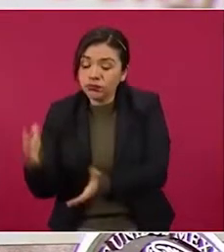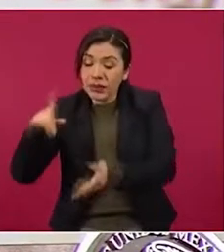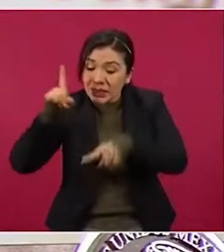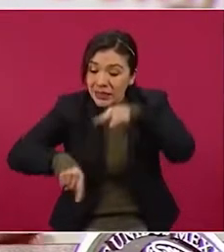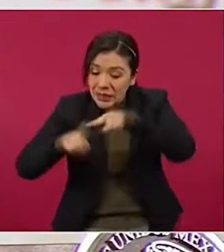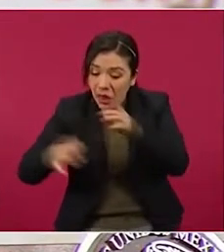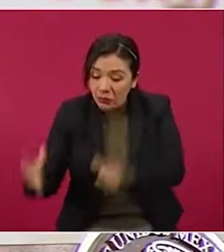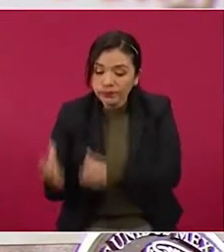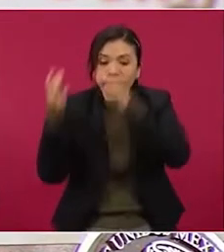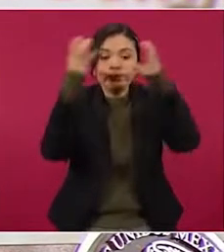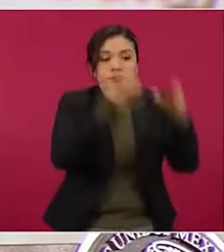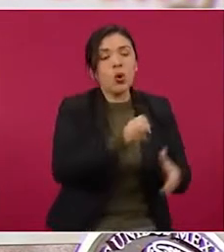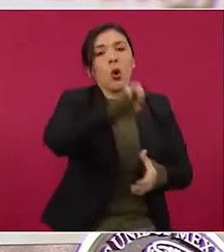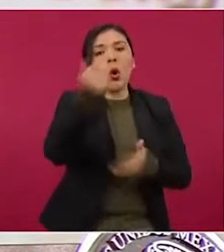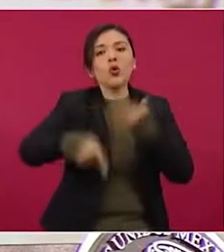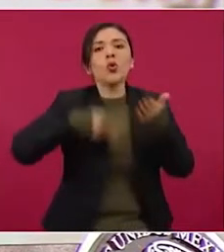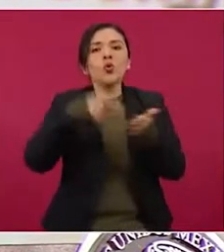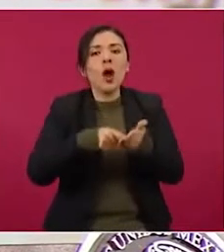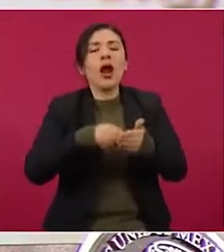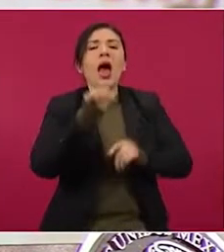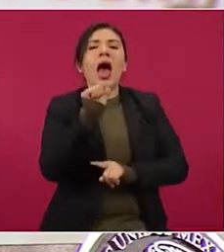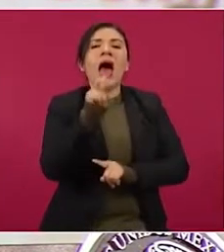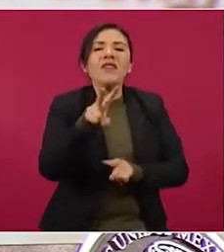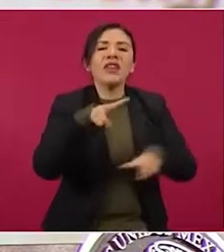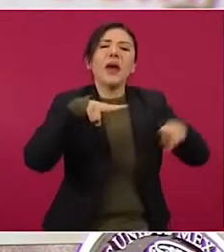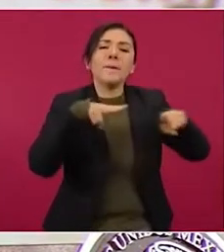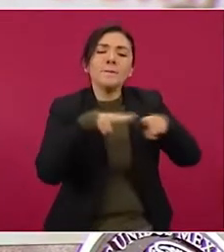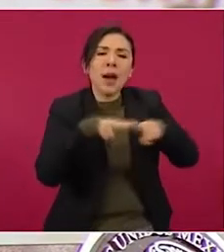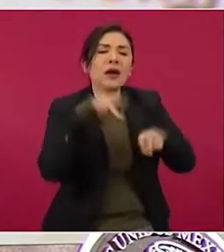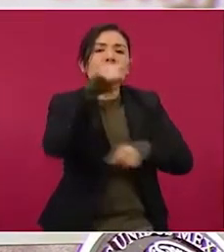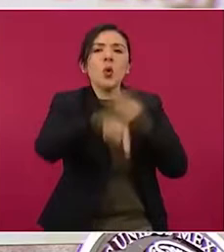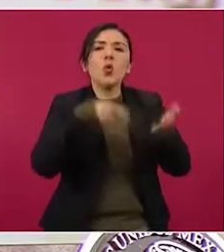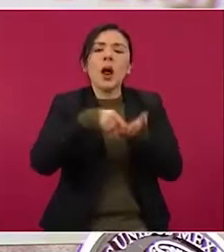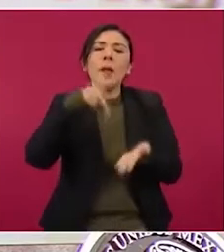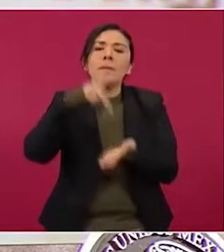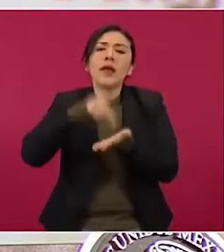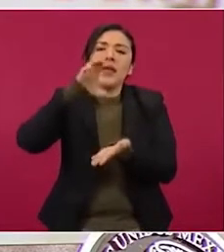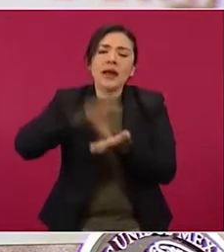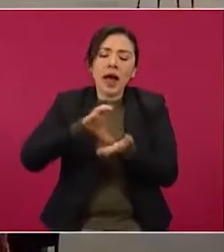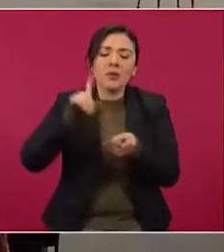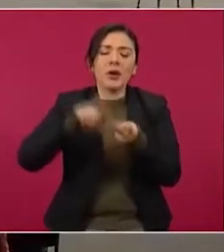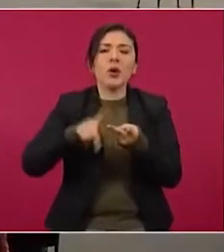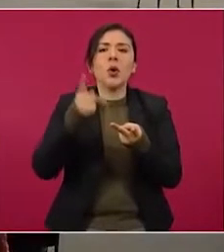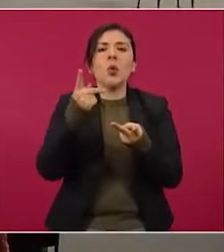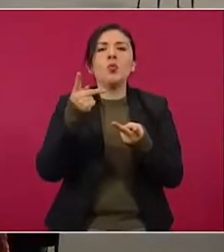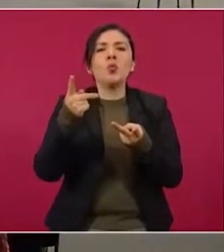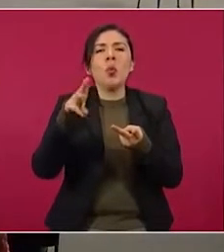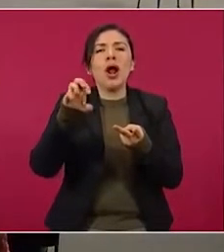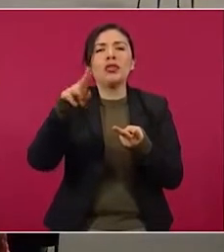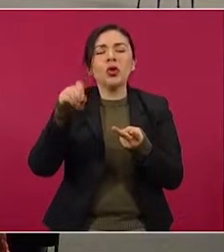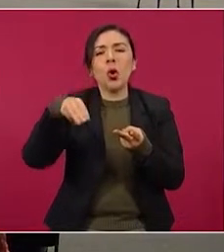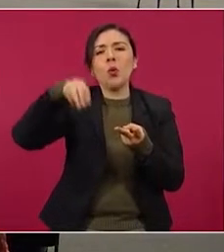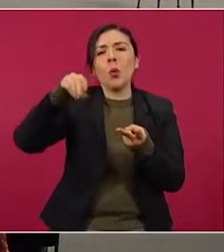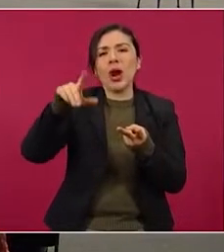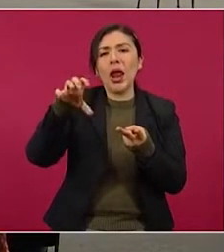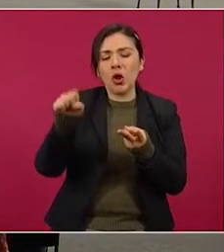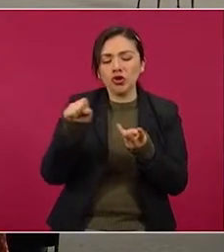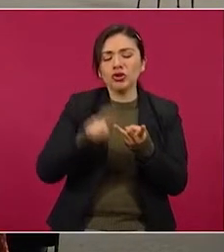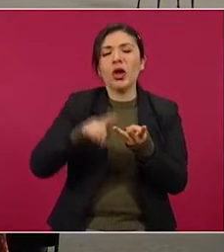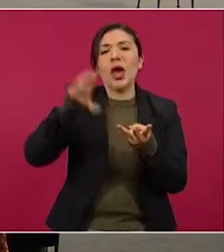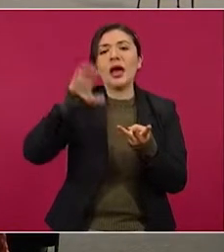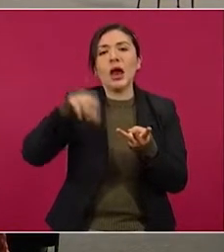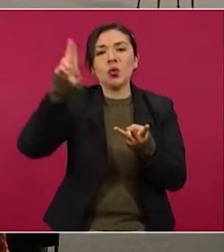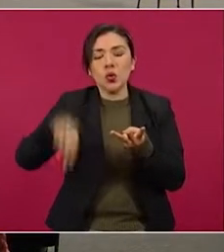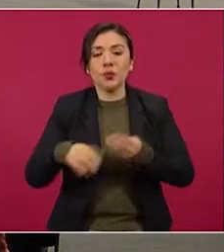públicos, avenidas y parques de Playa del Carmen, Puerto Morelos y Cancún. La